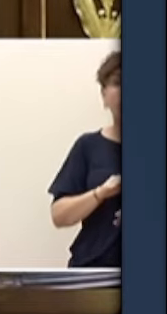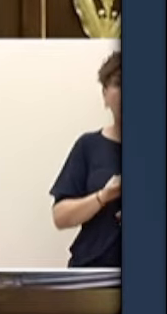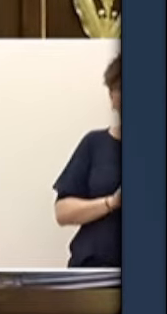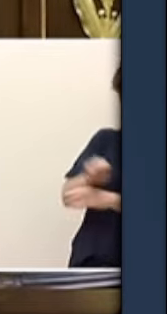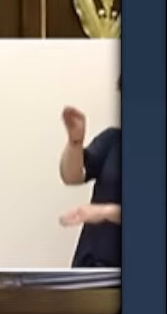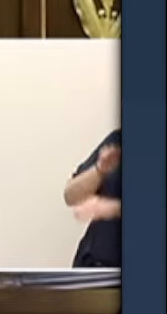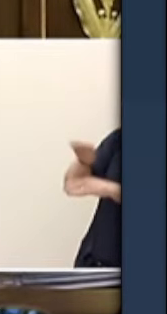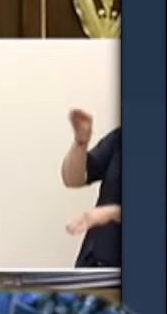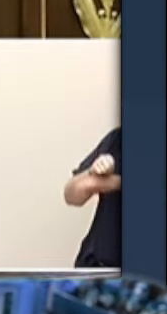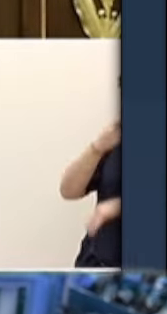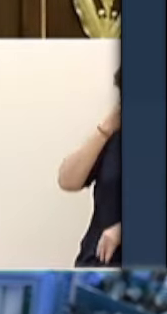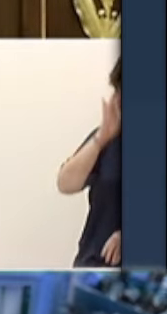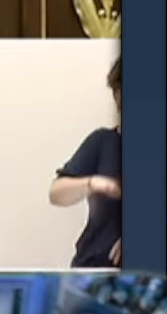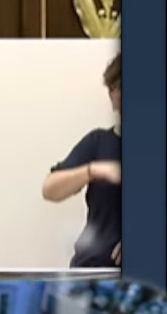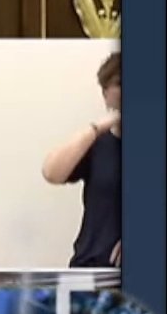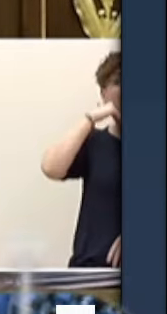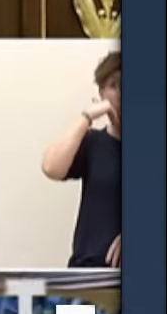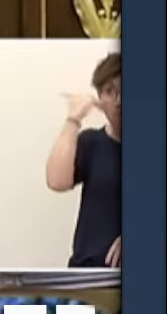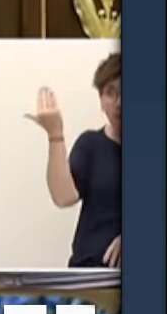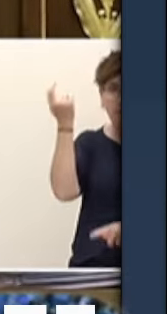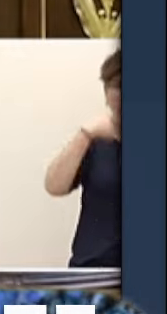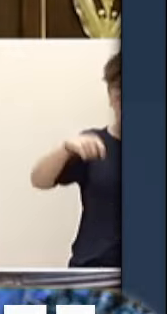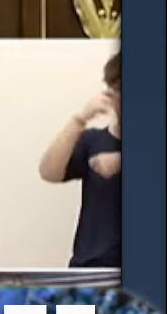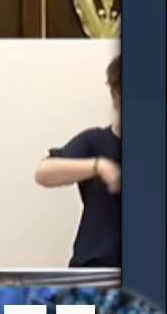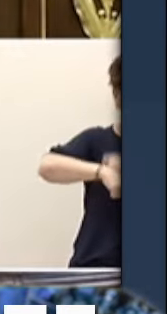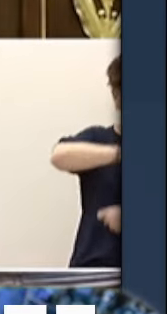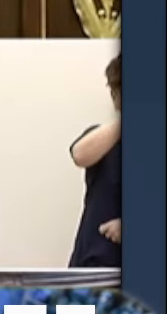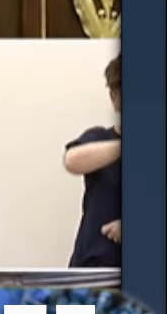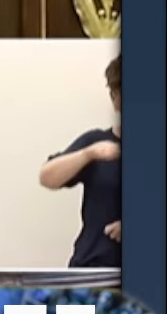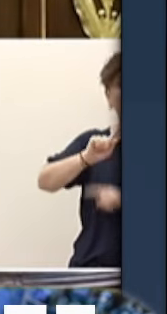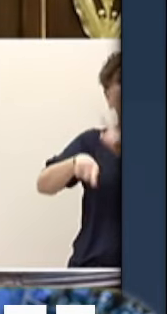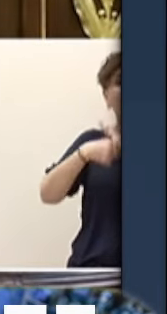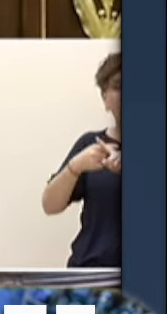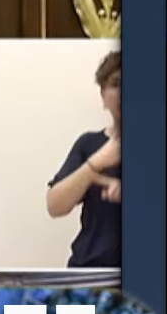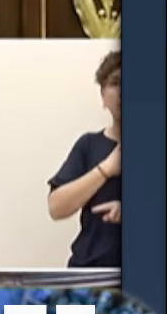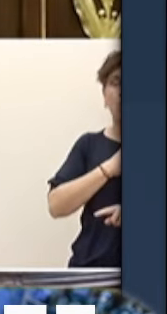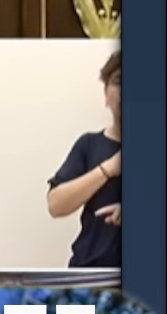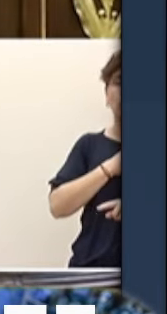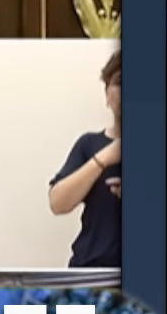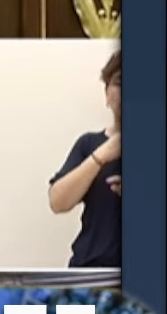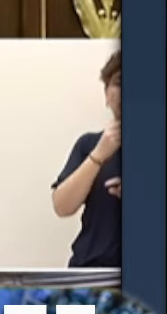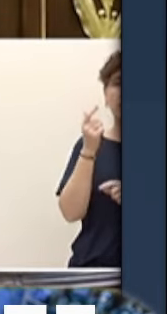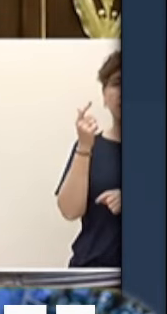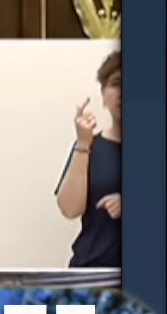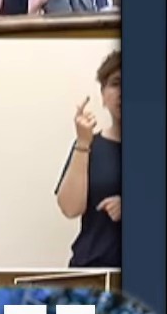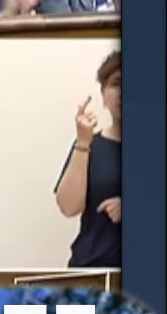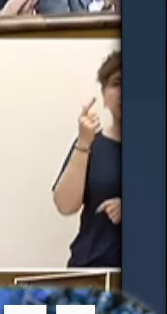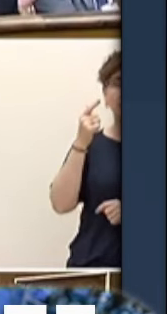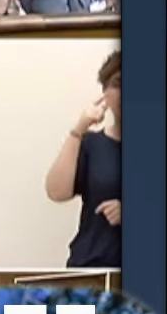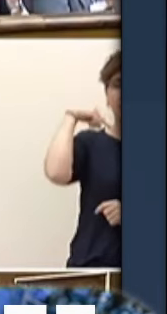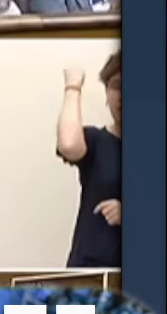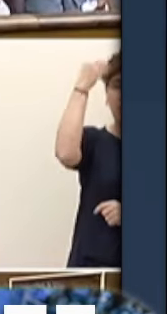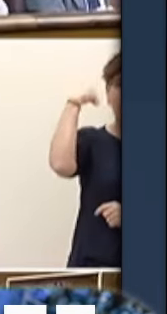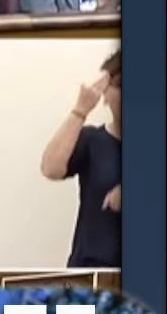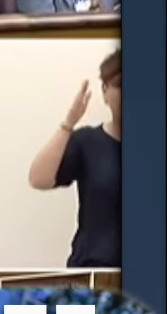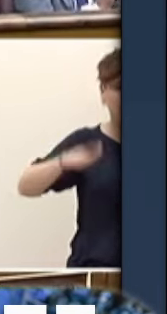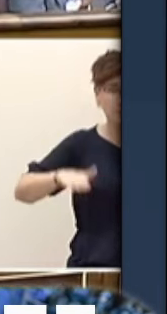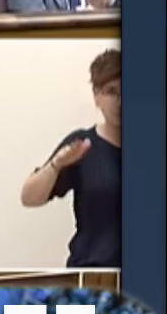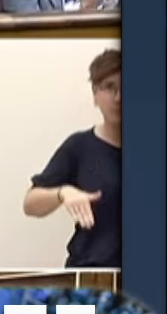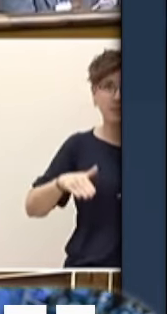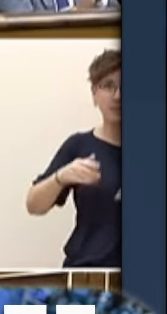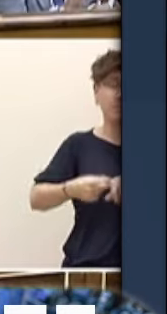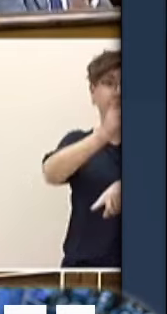islamistas con los que ustedes colaboran. Y nos dicen también que necesitamos mano de obra inmigrante